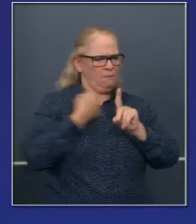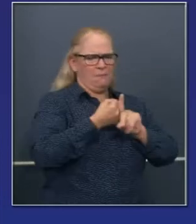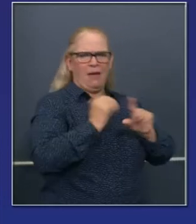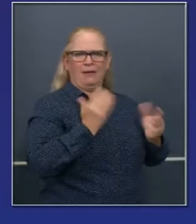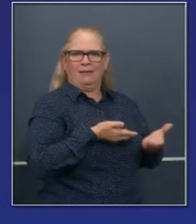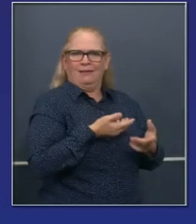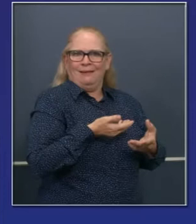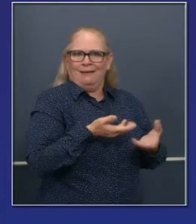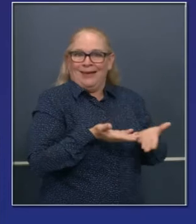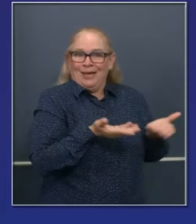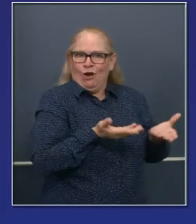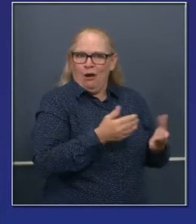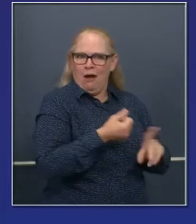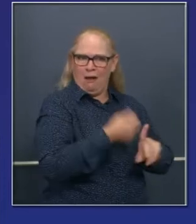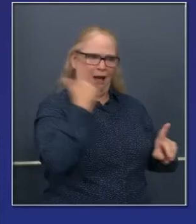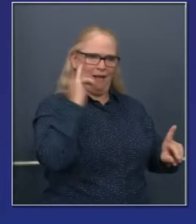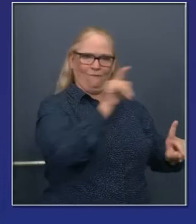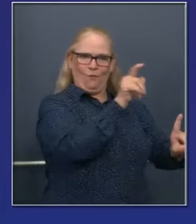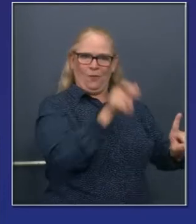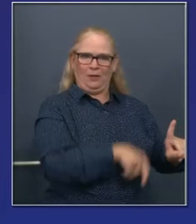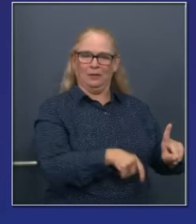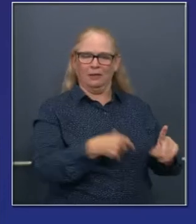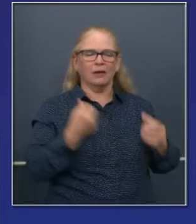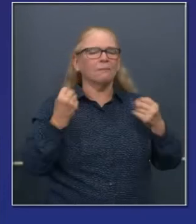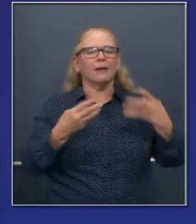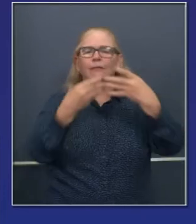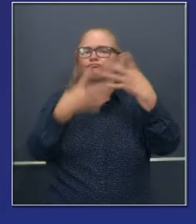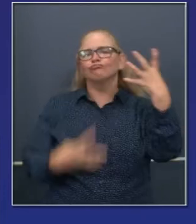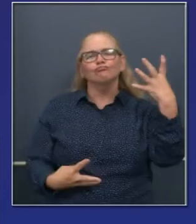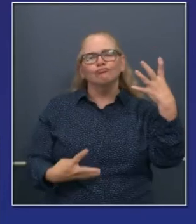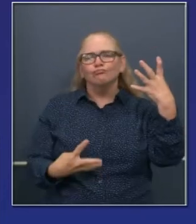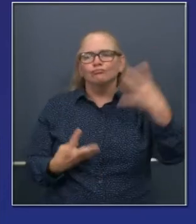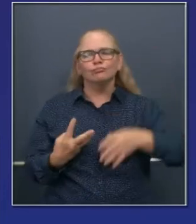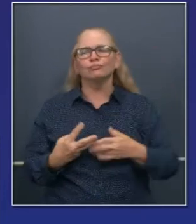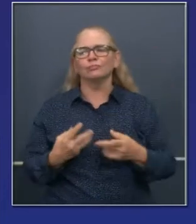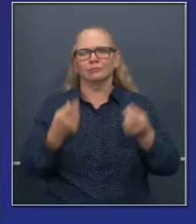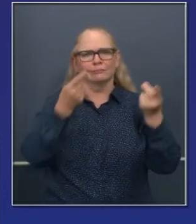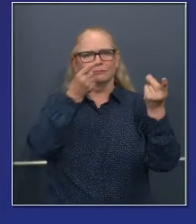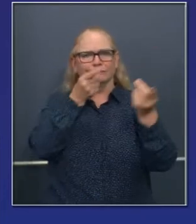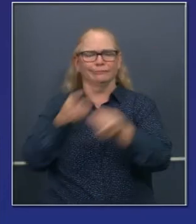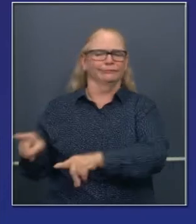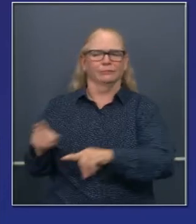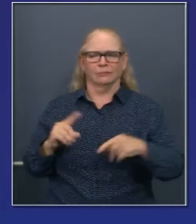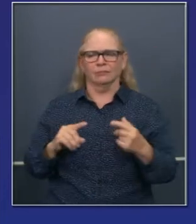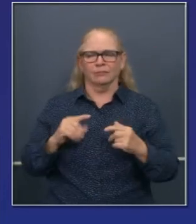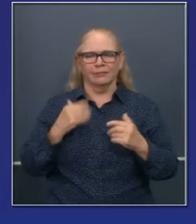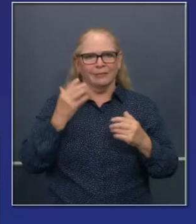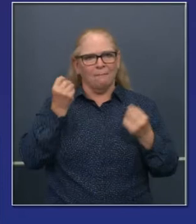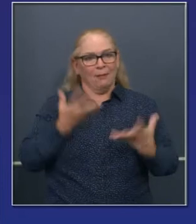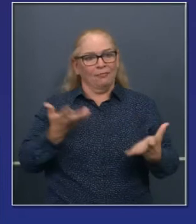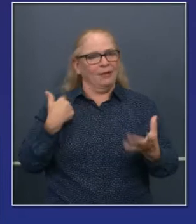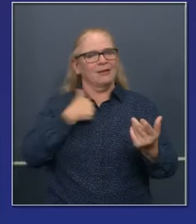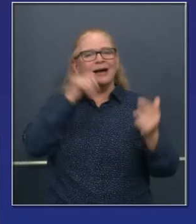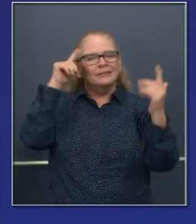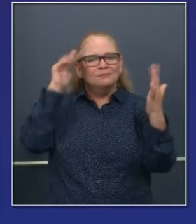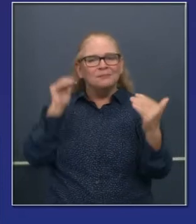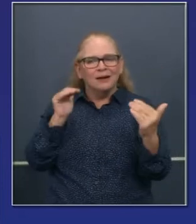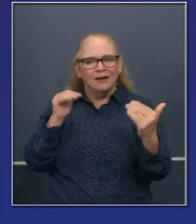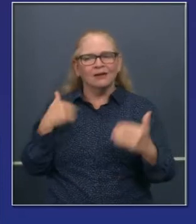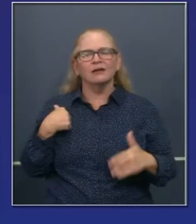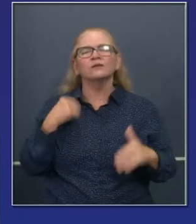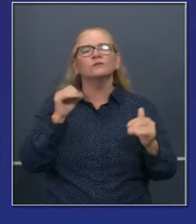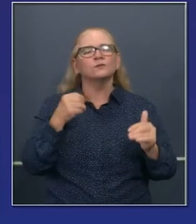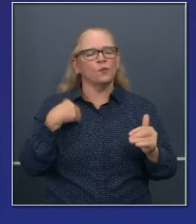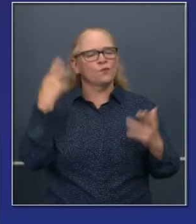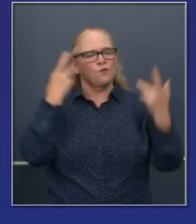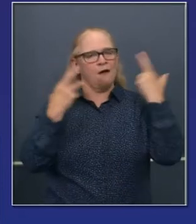es la fuerza fundamental de la economía. sido una corriente por décadas, incluso antes de la pandemia, antes de que se convirtiera